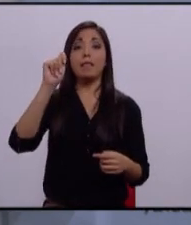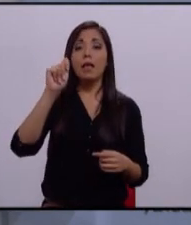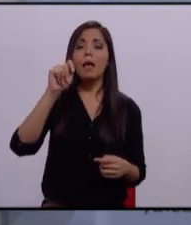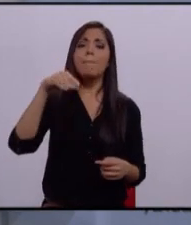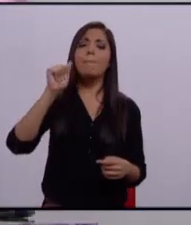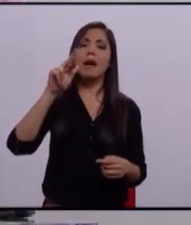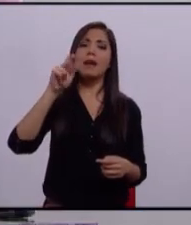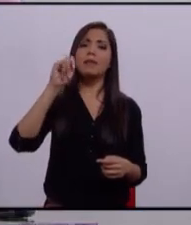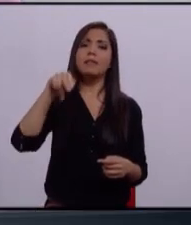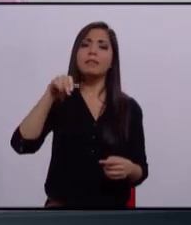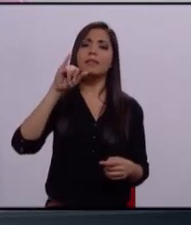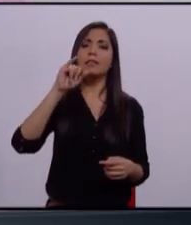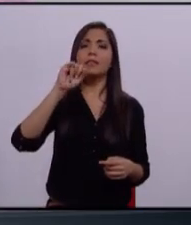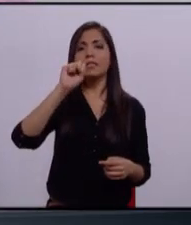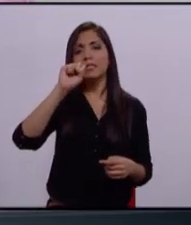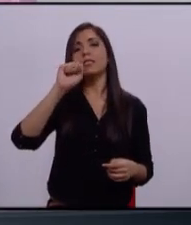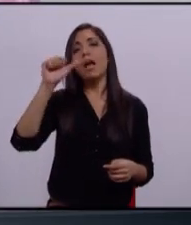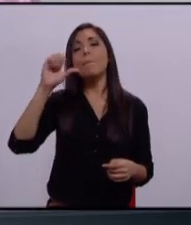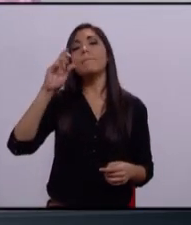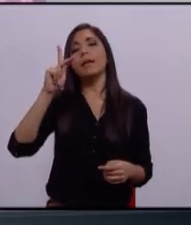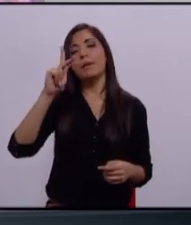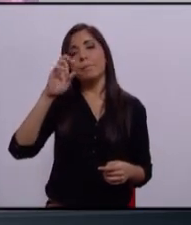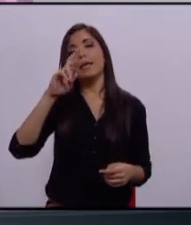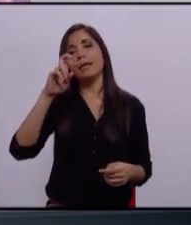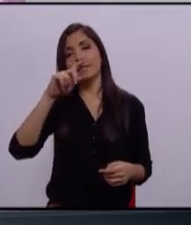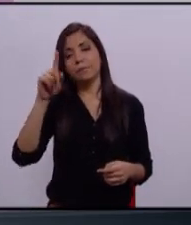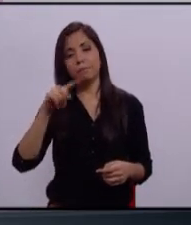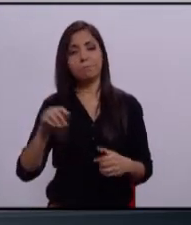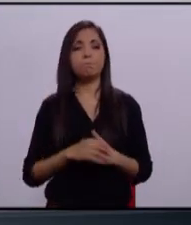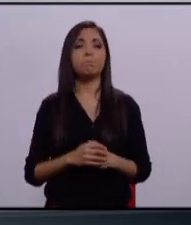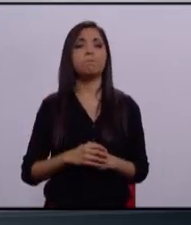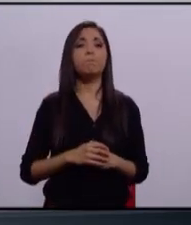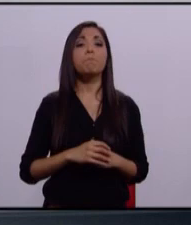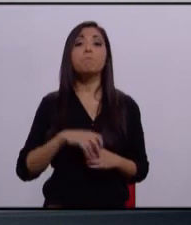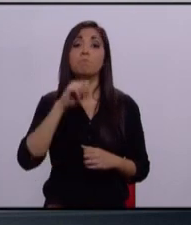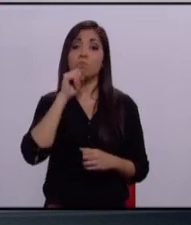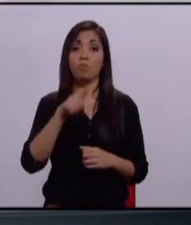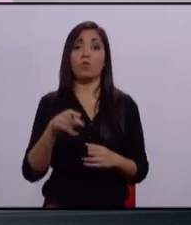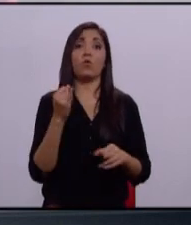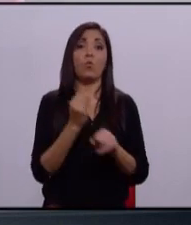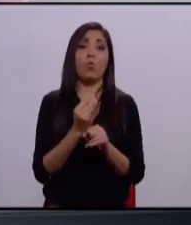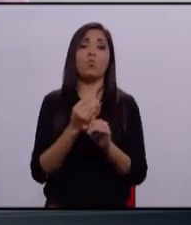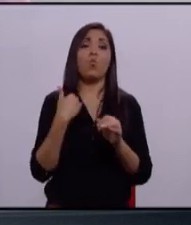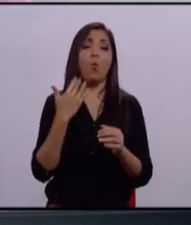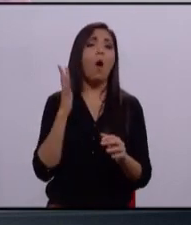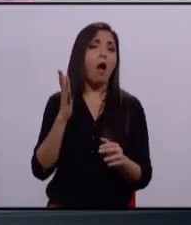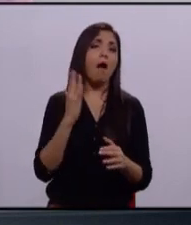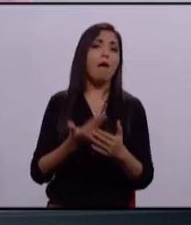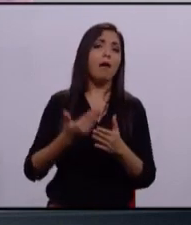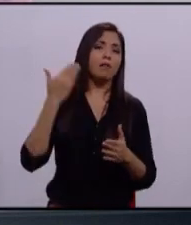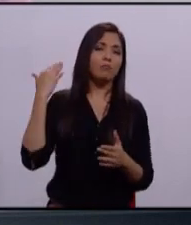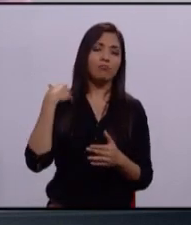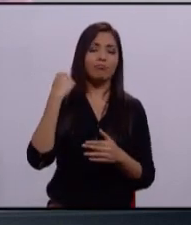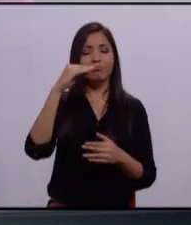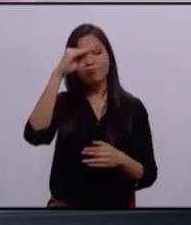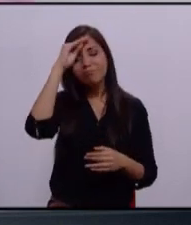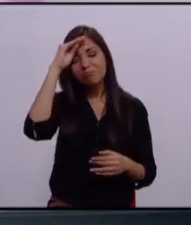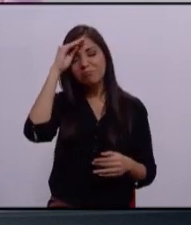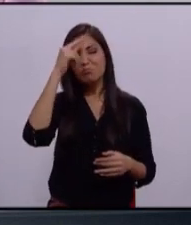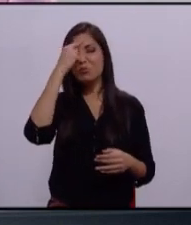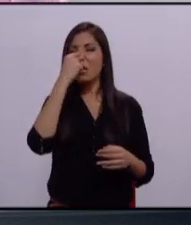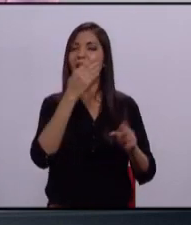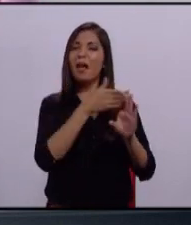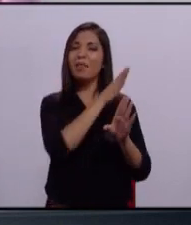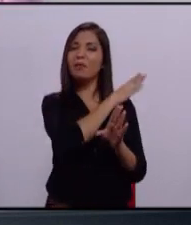Isaac Pérez. Como ya en otros momentos lo mencioné, y recurriría a un pensador, a un estudioso,